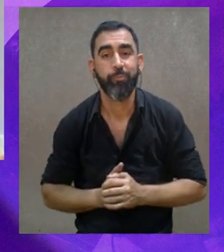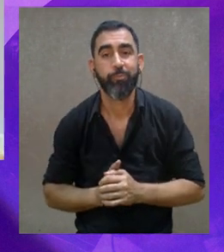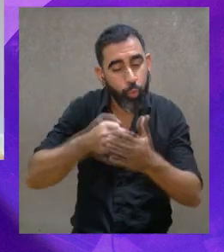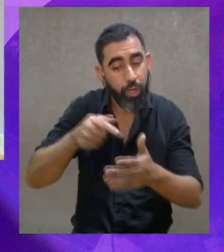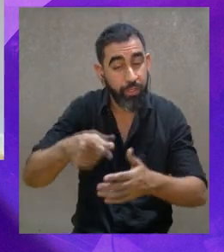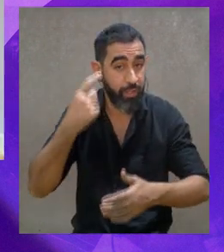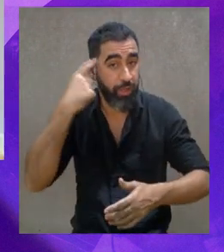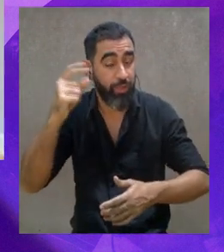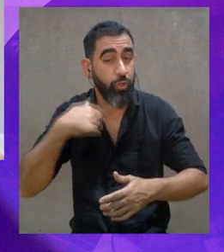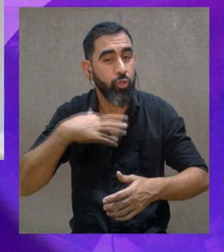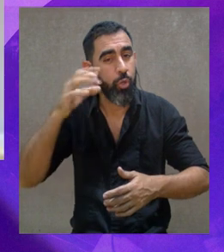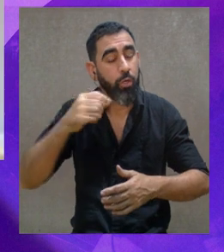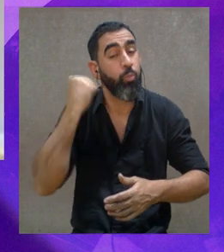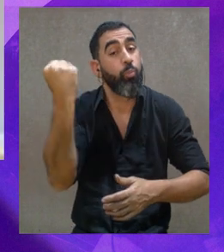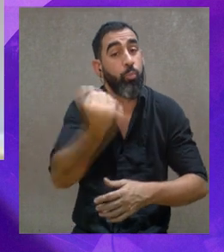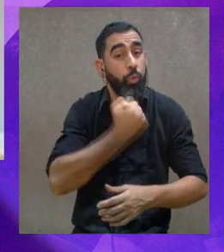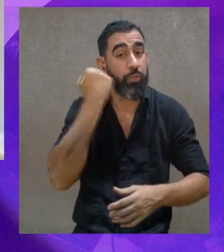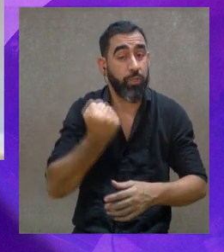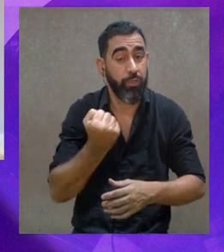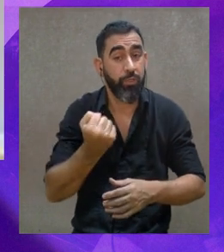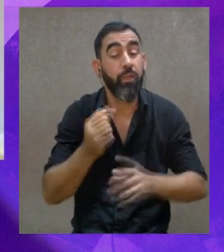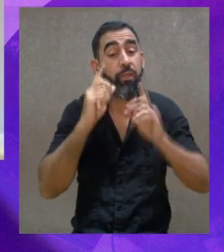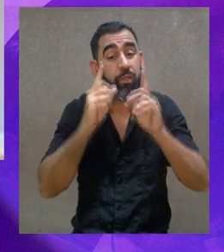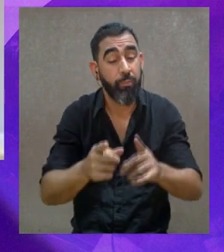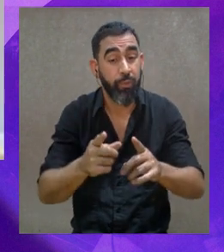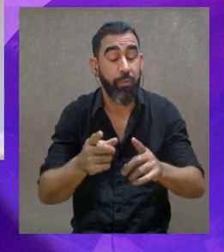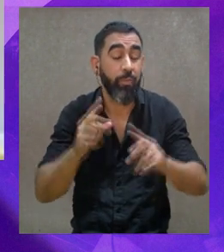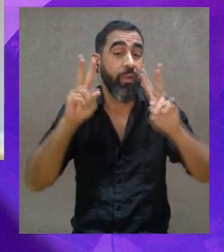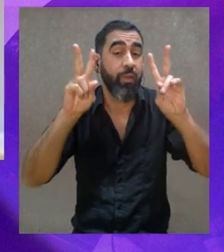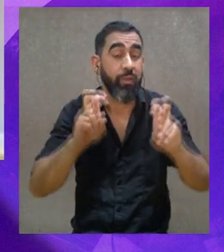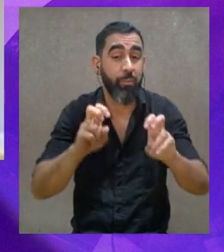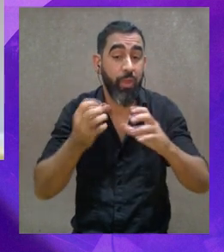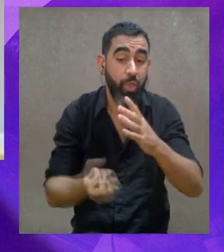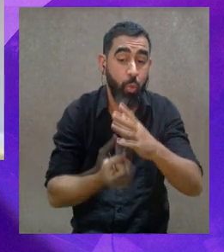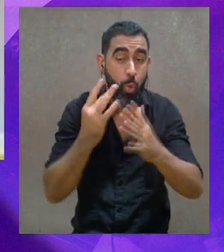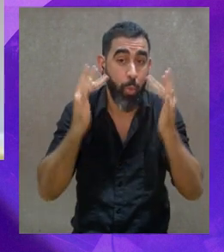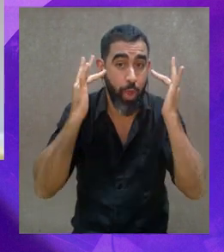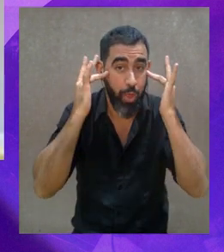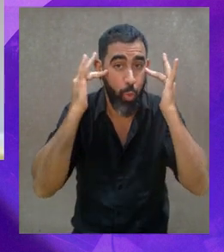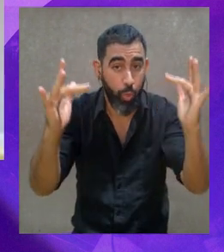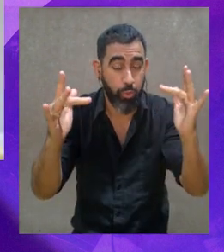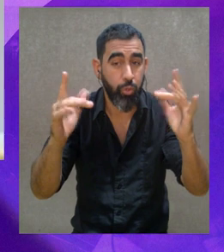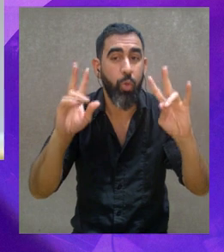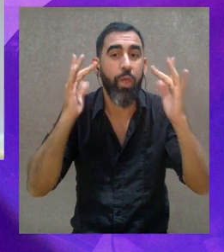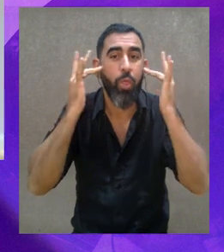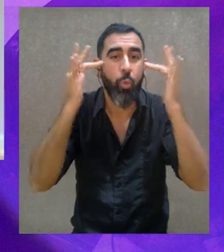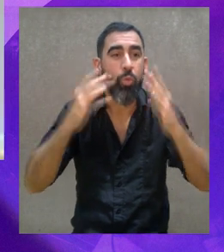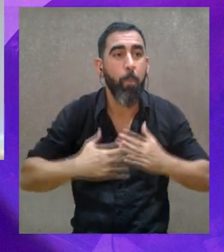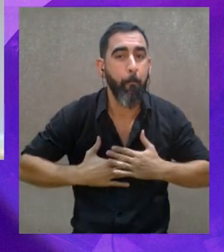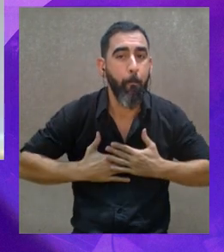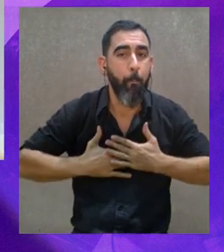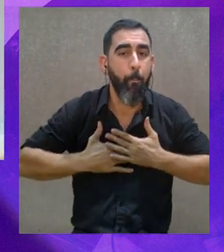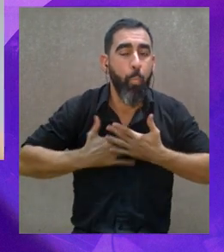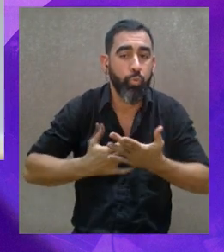Es insistir con esta idea que me parece de suma importancia. De hecho, ante las puertas de una nueva educación, de una